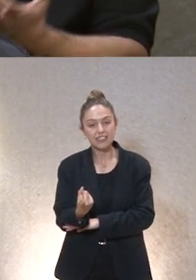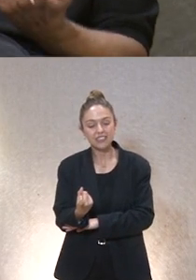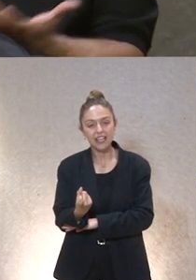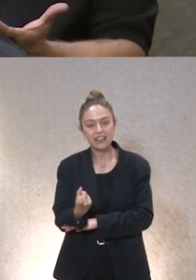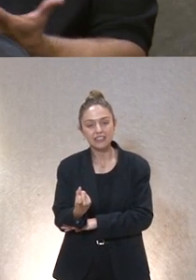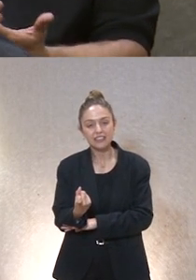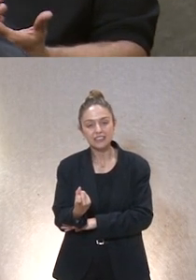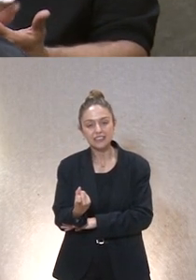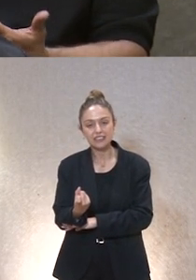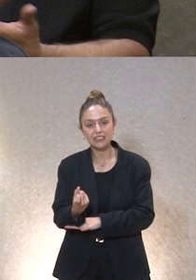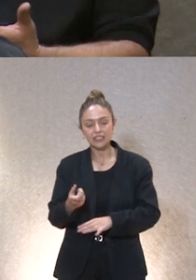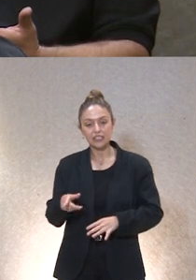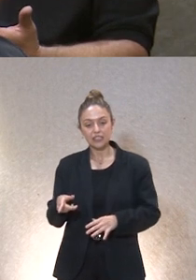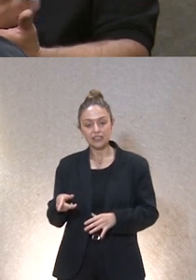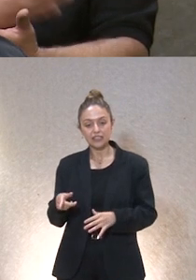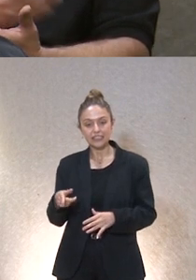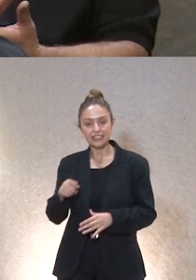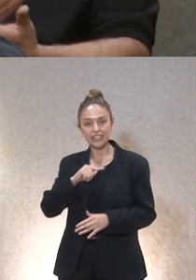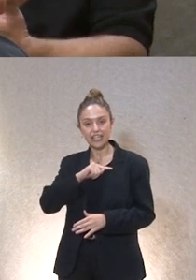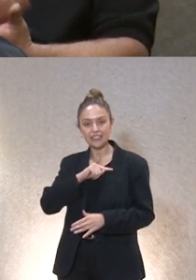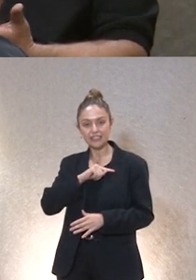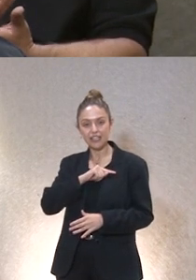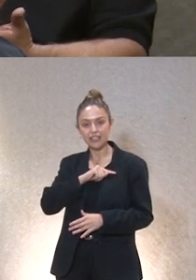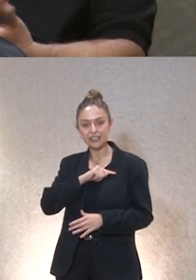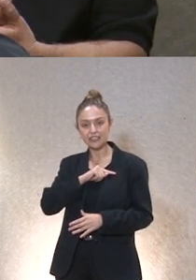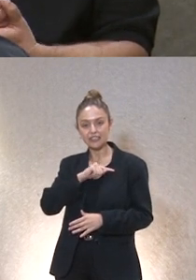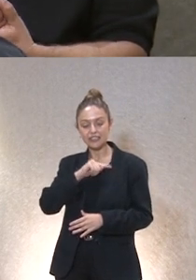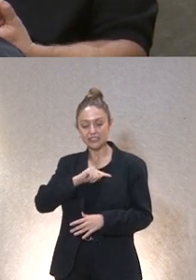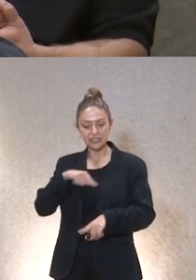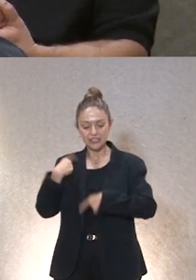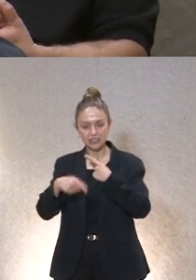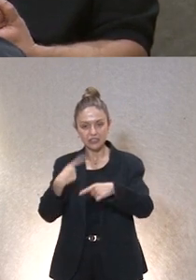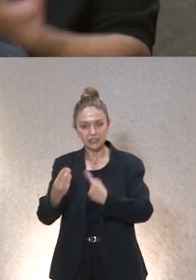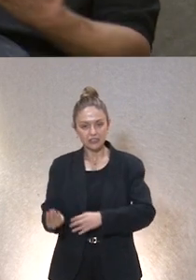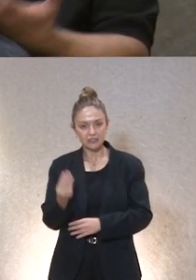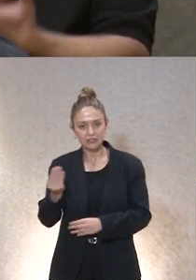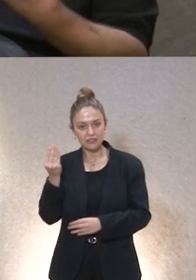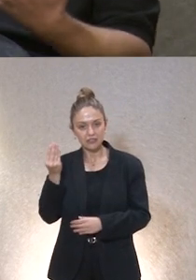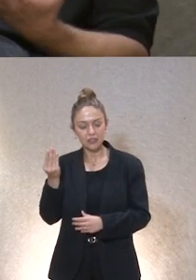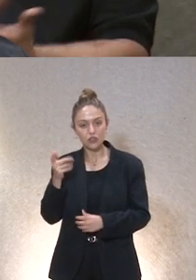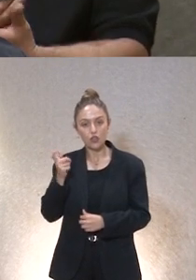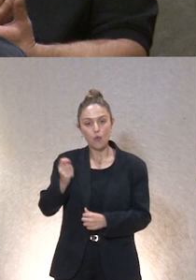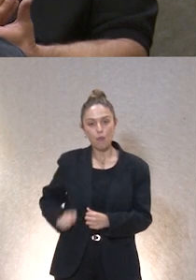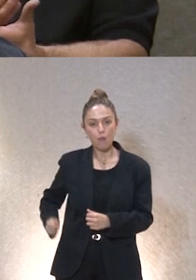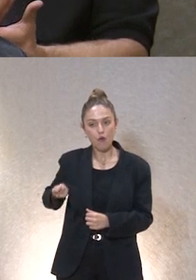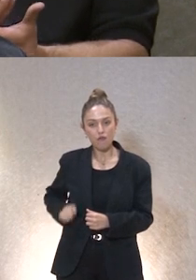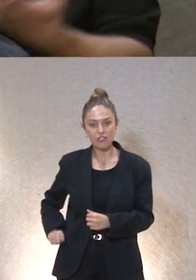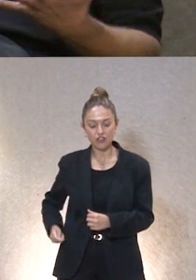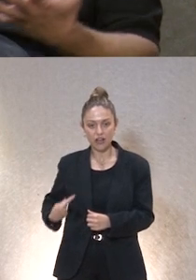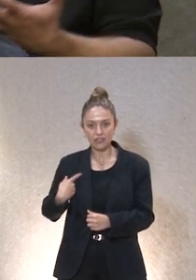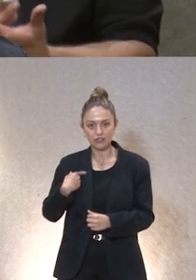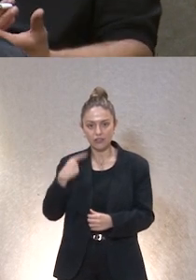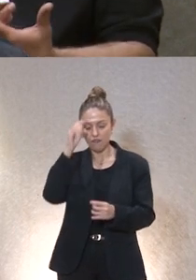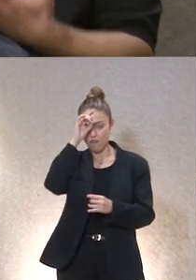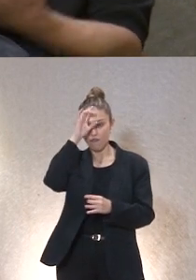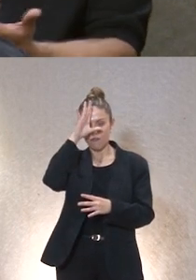que era inviable ¿no? que esta persona siguiera teniendo esas férulas continuamente en su día los profesionales se echaron las manos a la cabeza en plan de